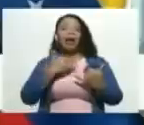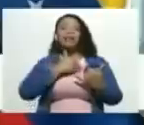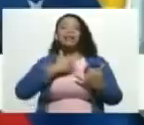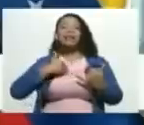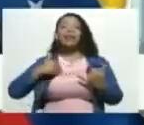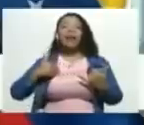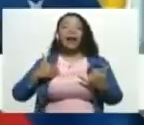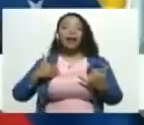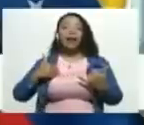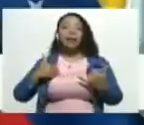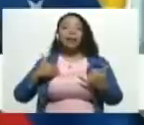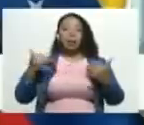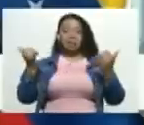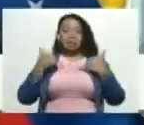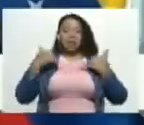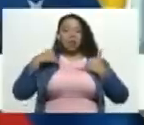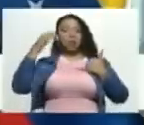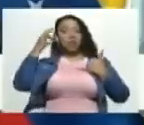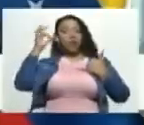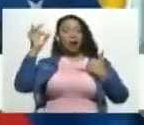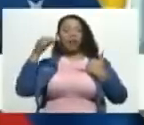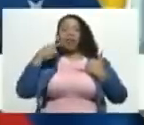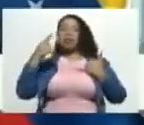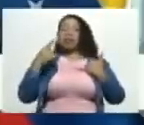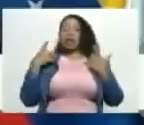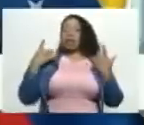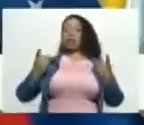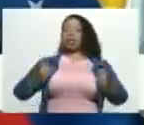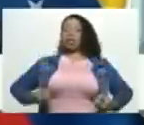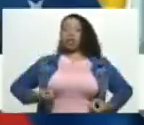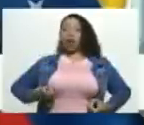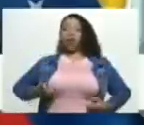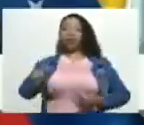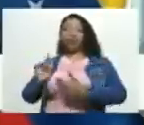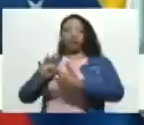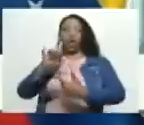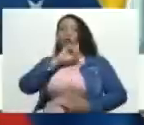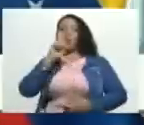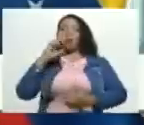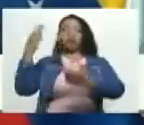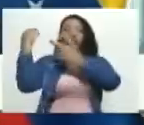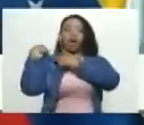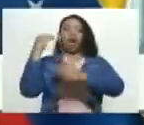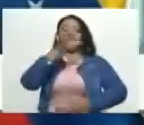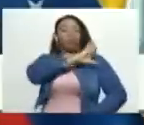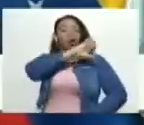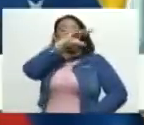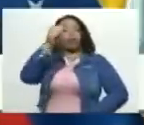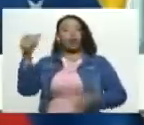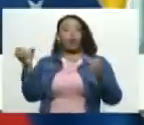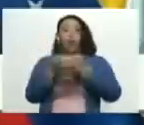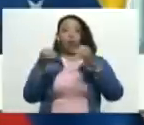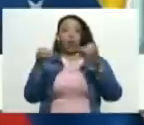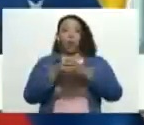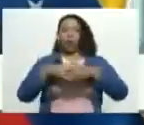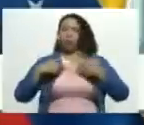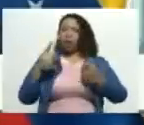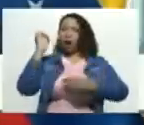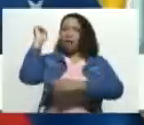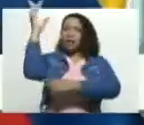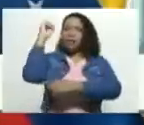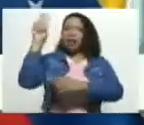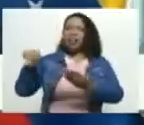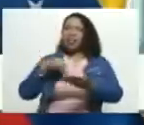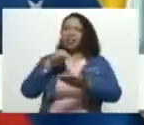autoyamarse, autoproclamarse, como una directiva ad hoc de una Asamblea